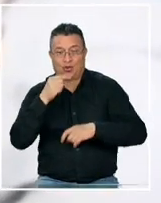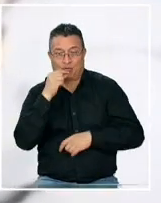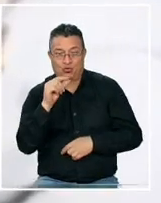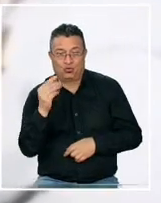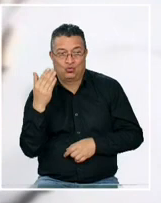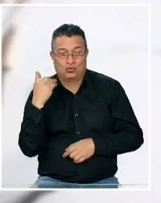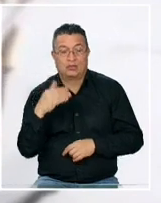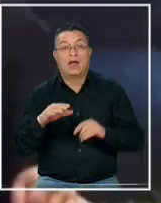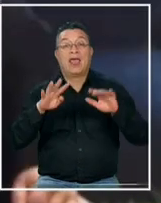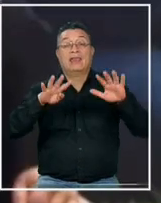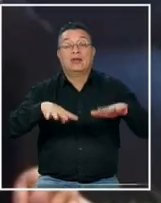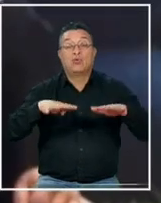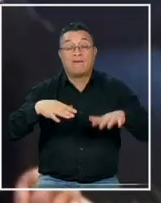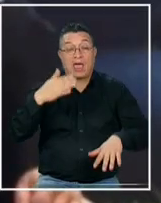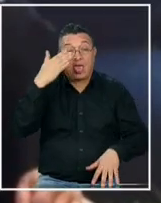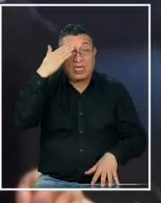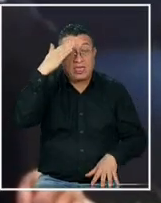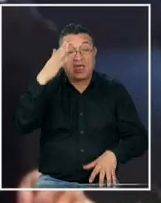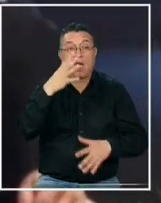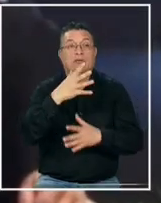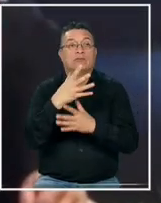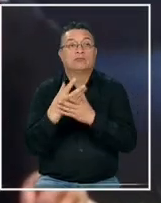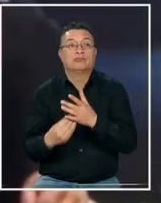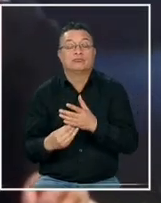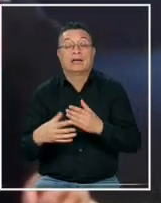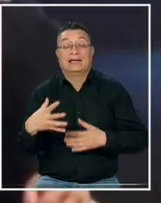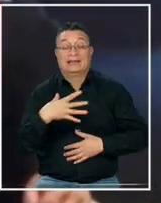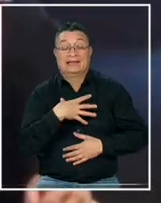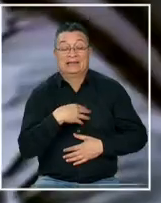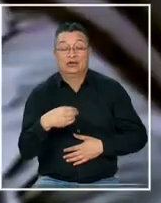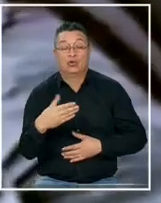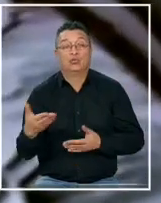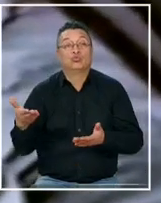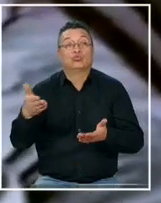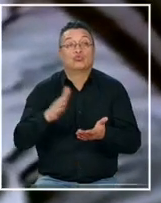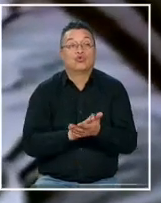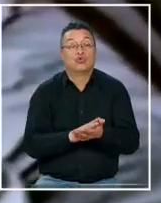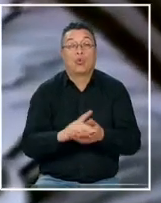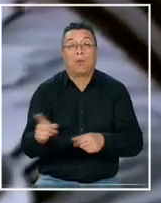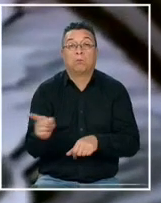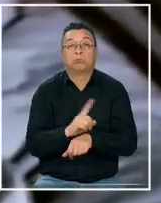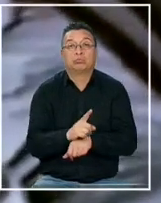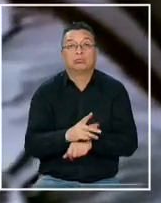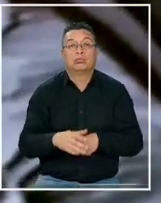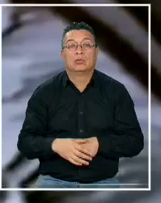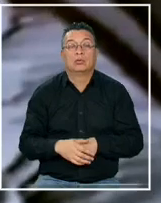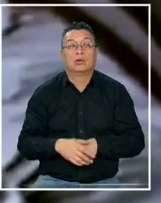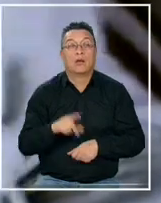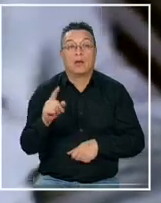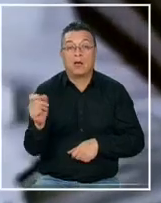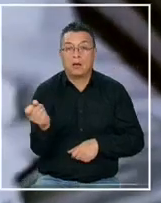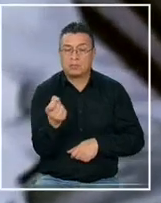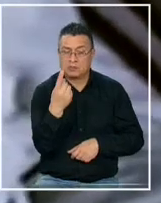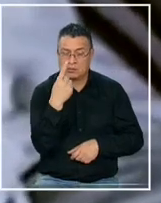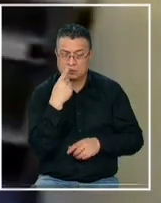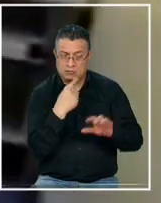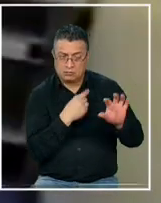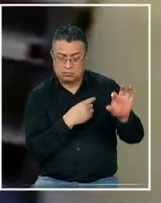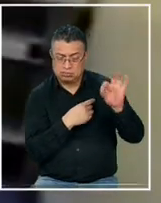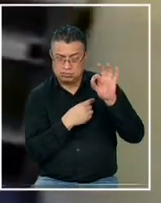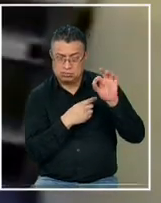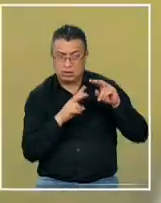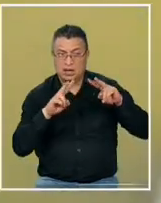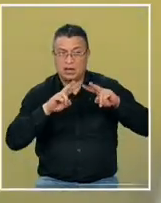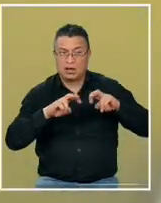duró sólo 19 días cuando su pequeño falleció de manera repentina un primer indicio en una